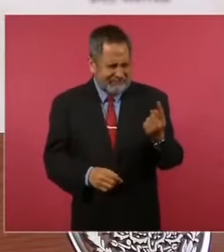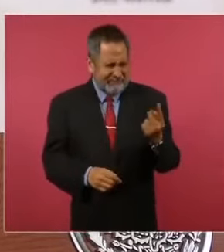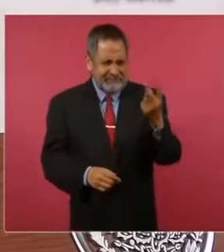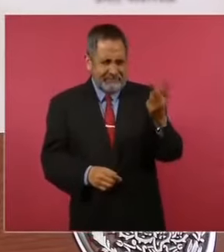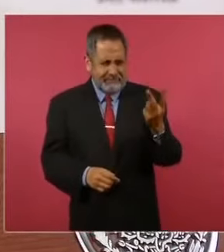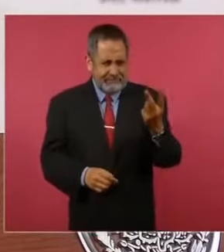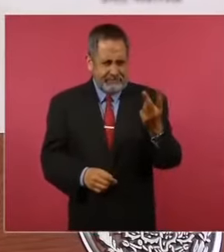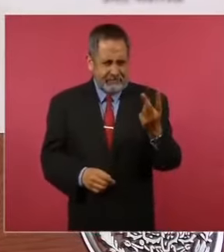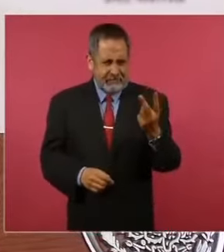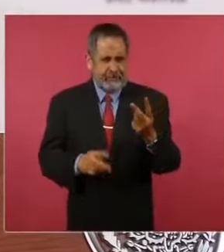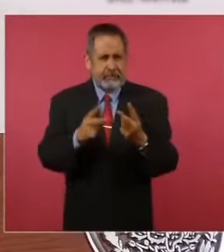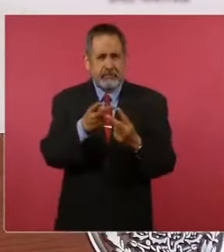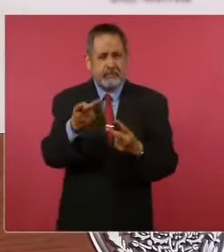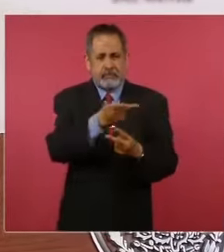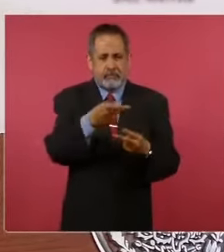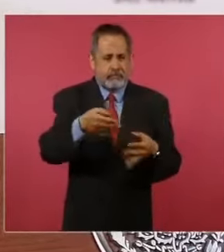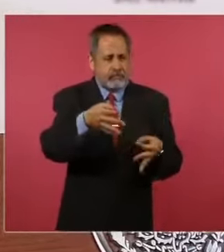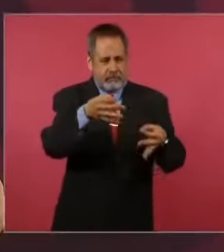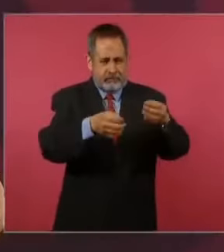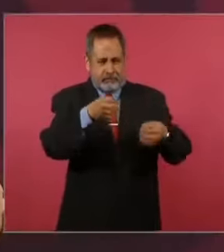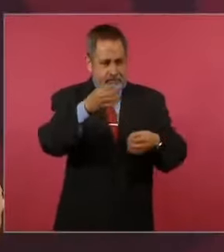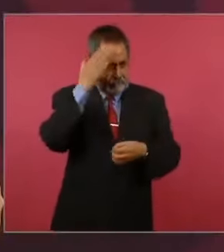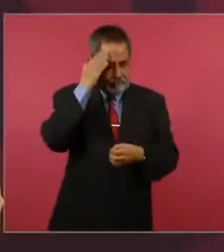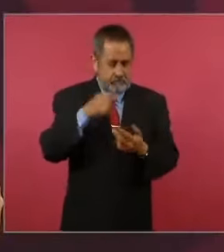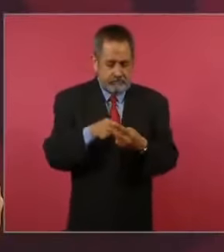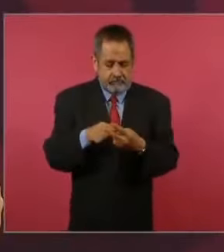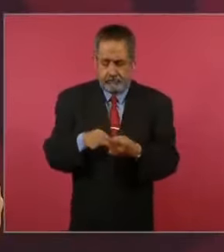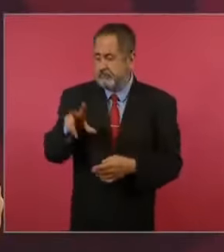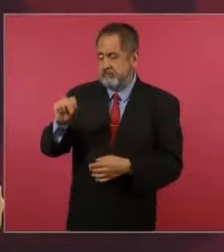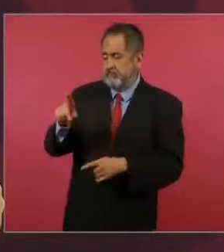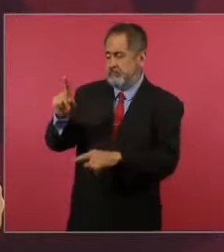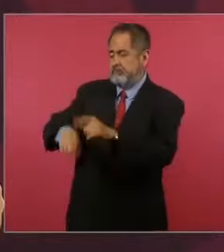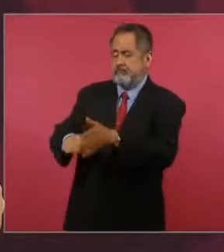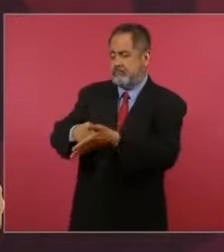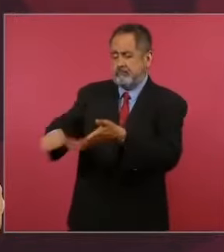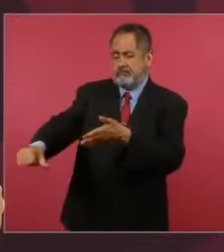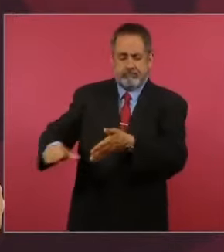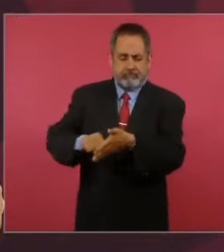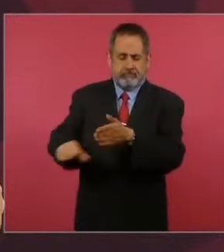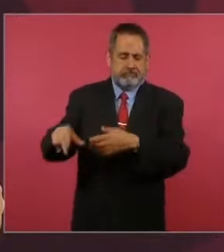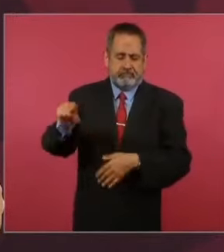ministros la cancelan,